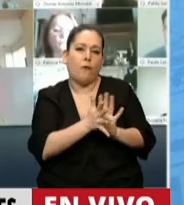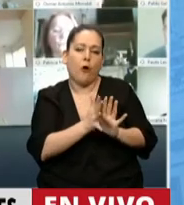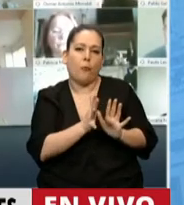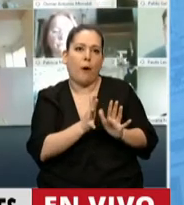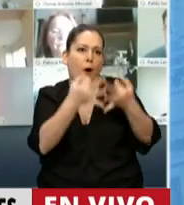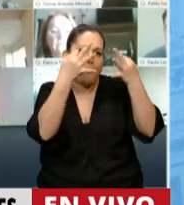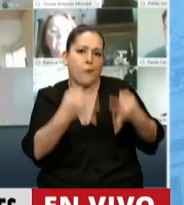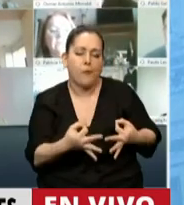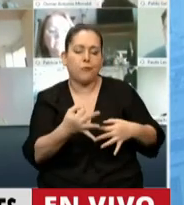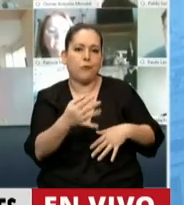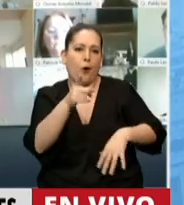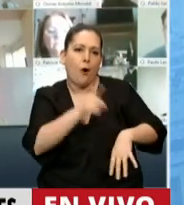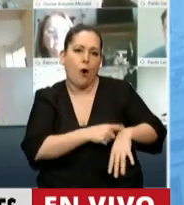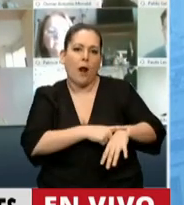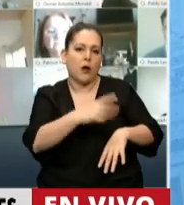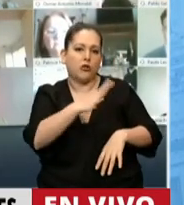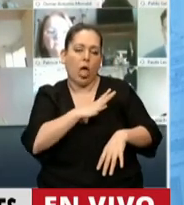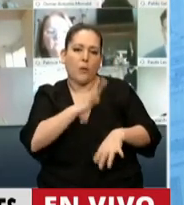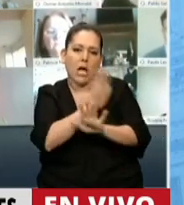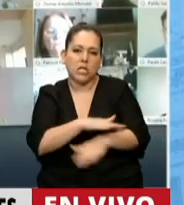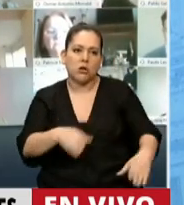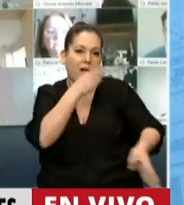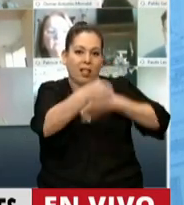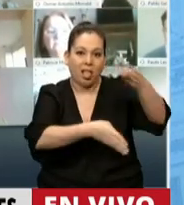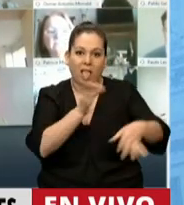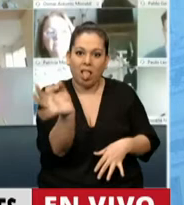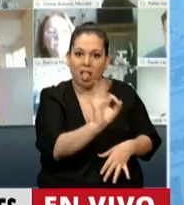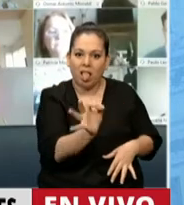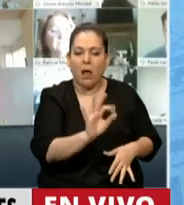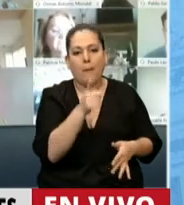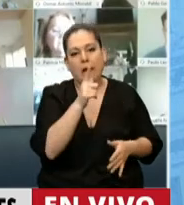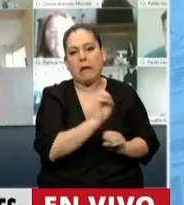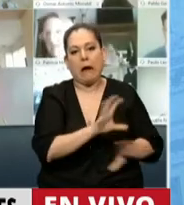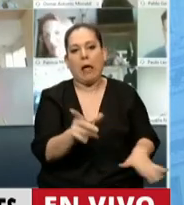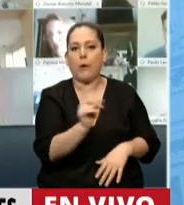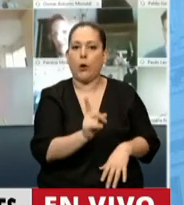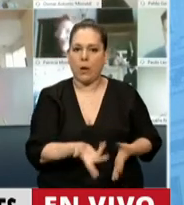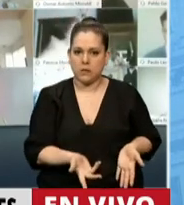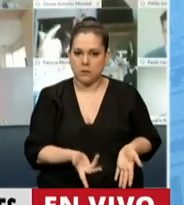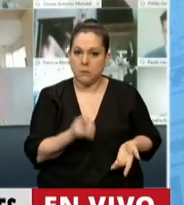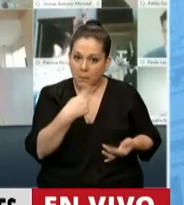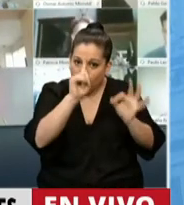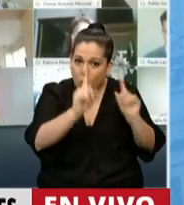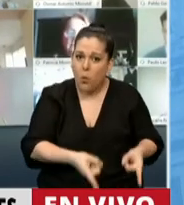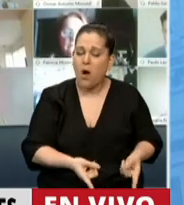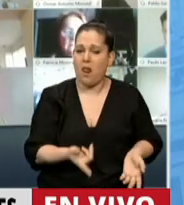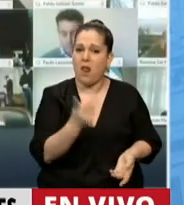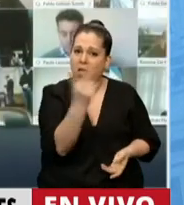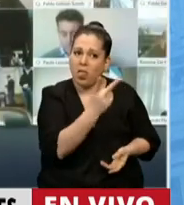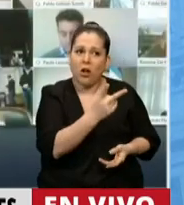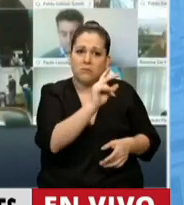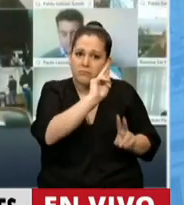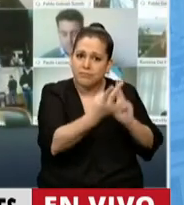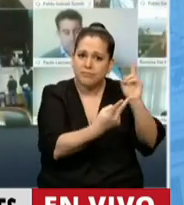justo en un horario donde todavía los chicos no estaban, y sin embargo, ninguno de los